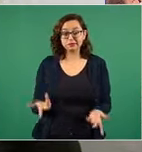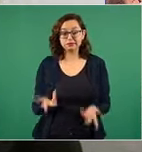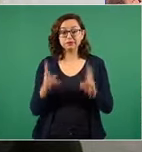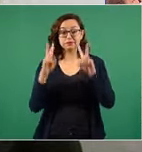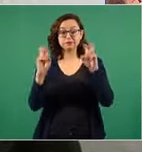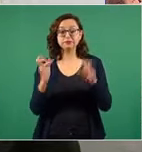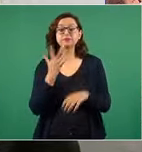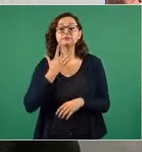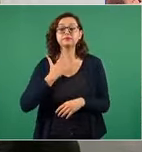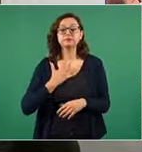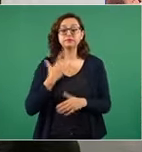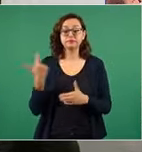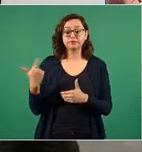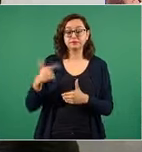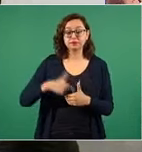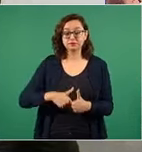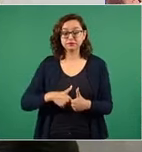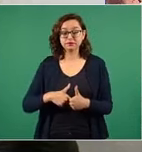nada más por